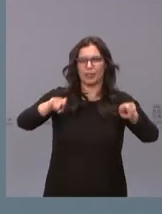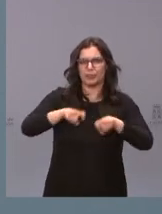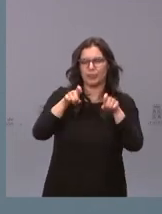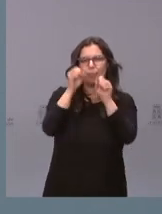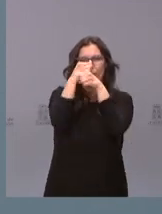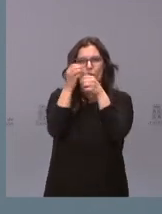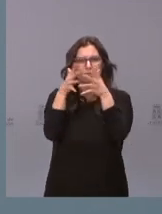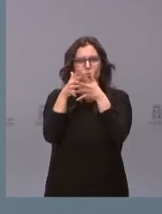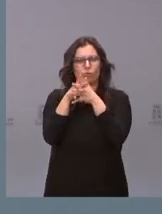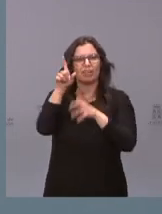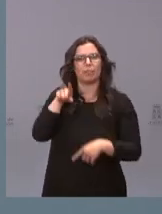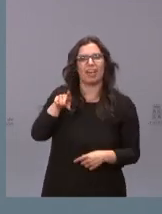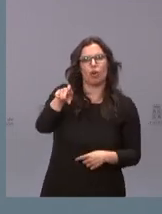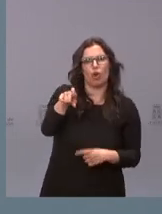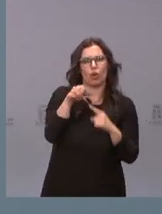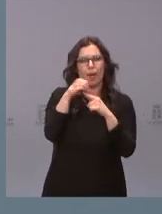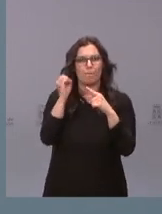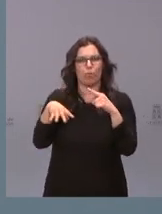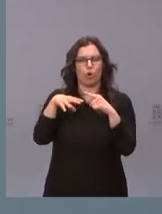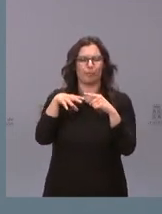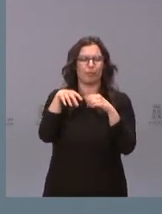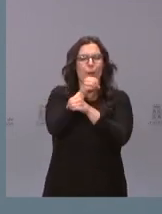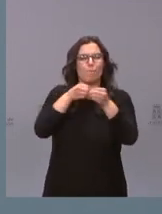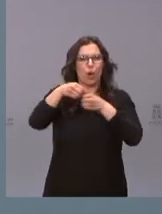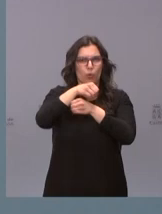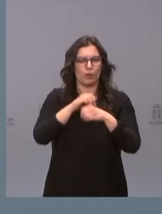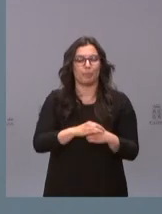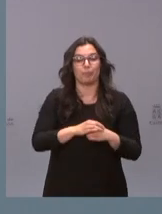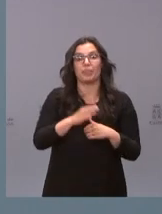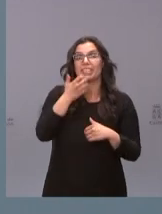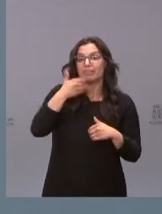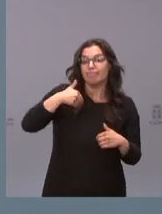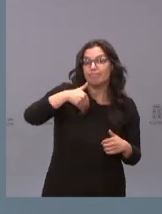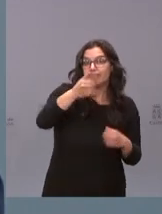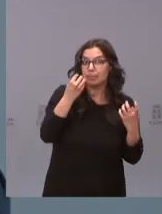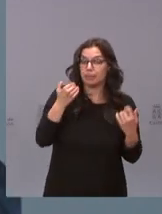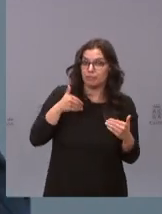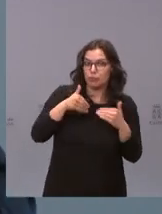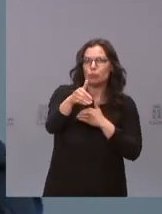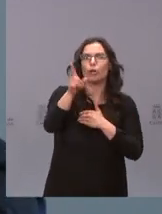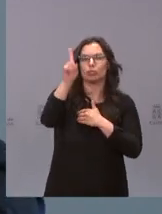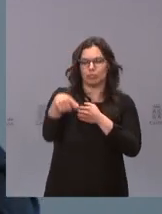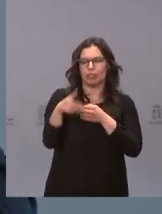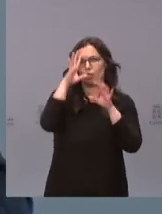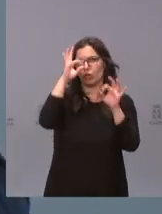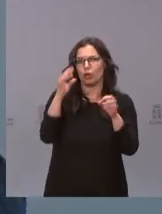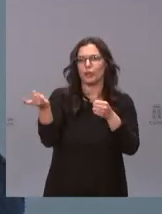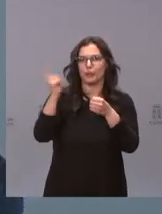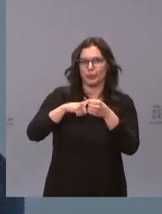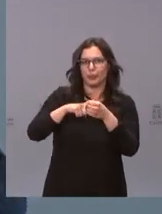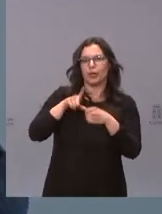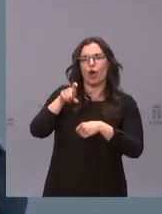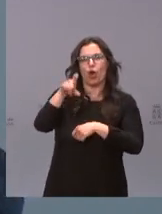estructural y en oncología molecular. Más adelante, y si todo va bien, incorporaremos, por supuesto, a oncólogos